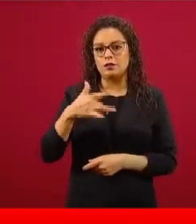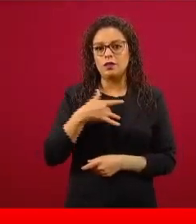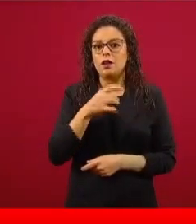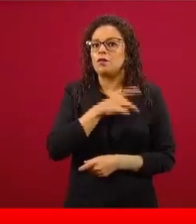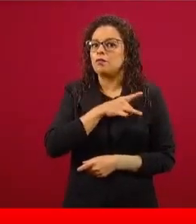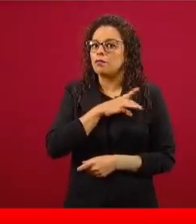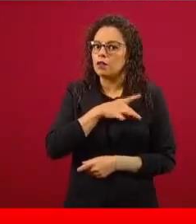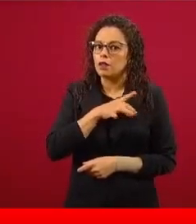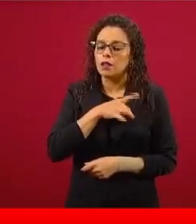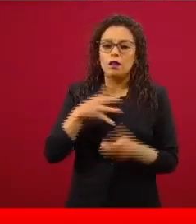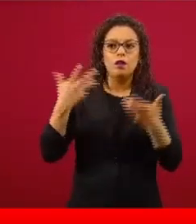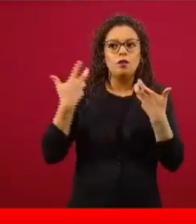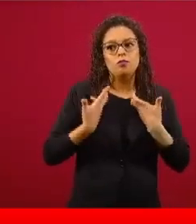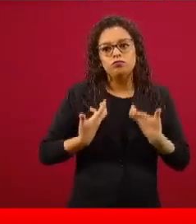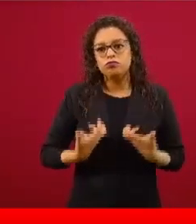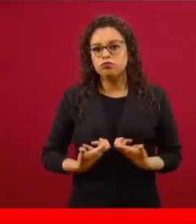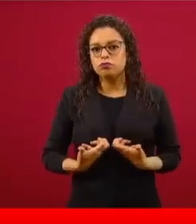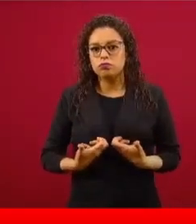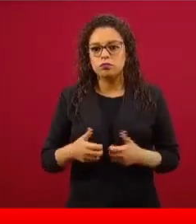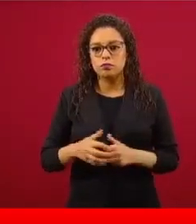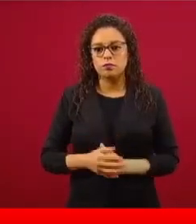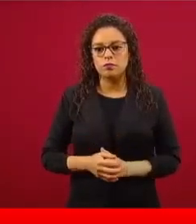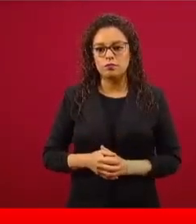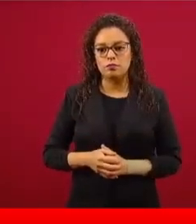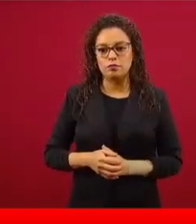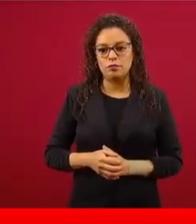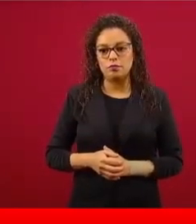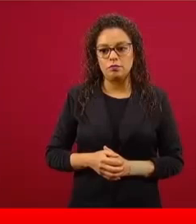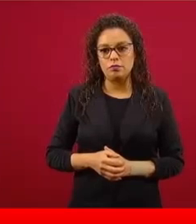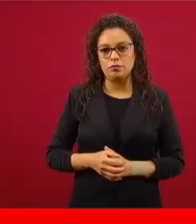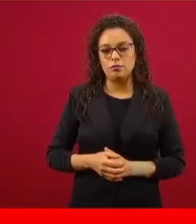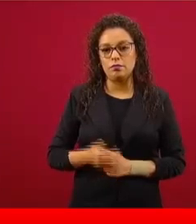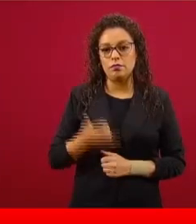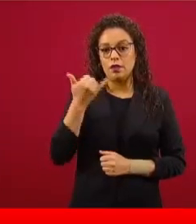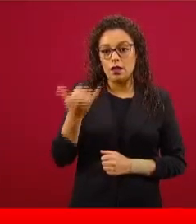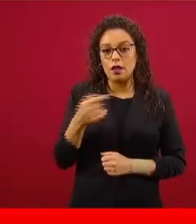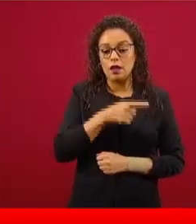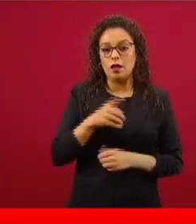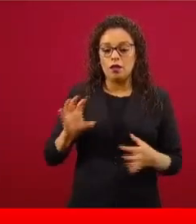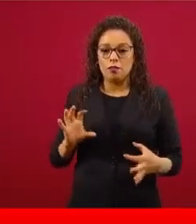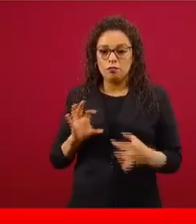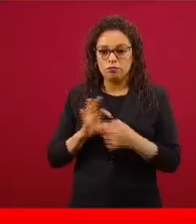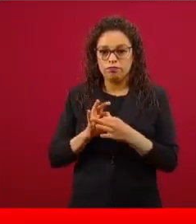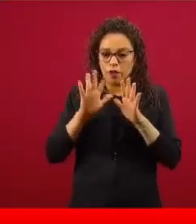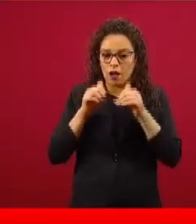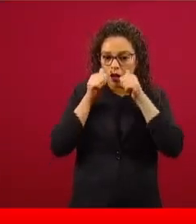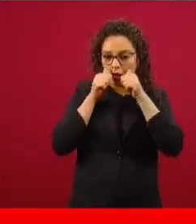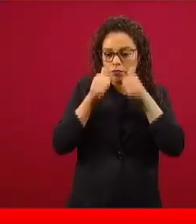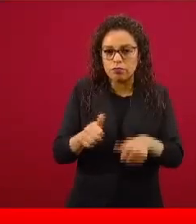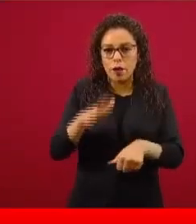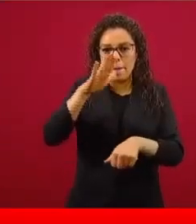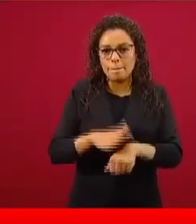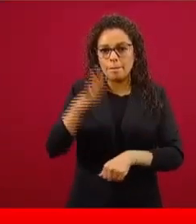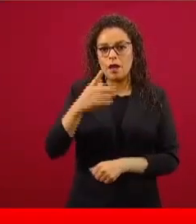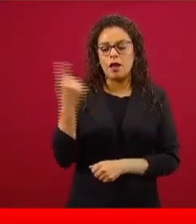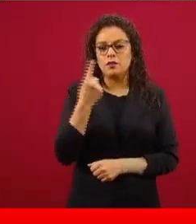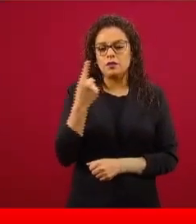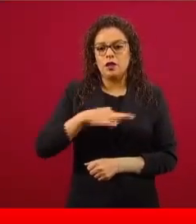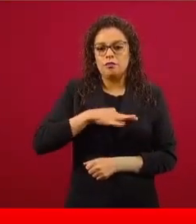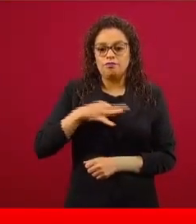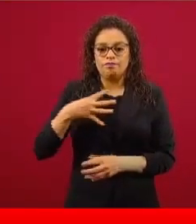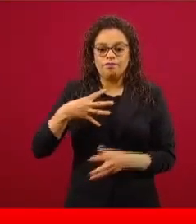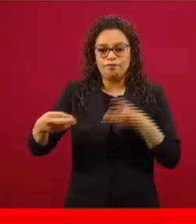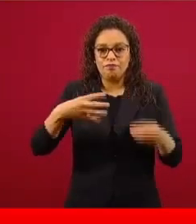dependencia que el propio coronavirus. Vamos al tercer punto. Por eso